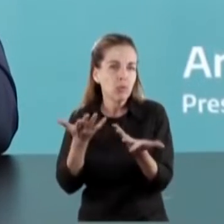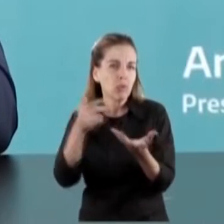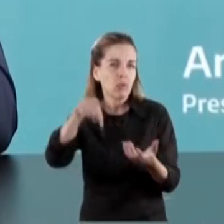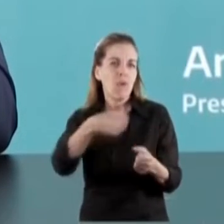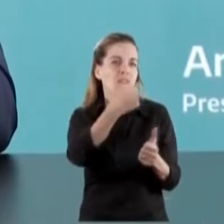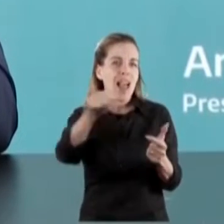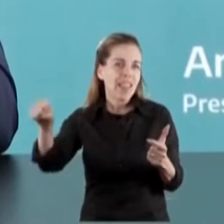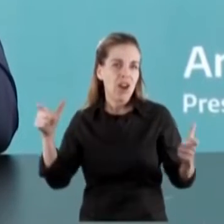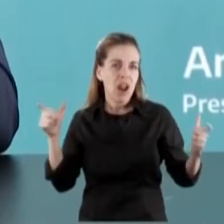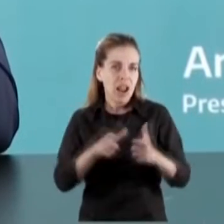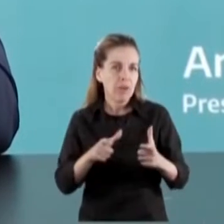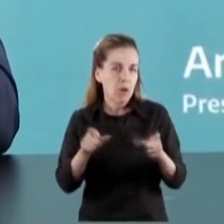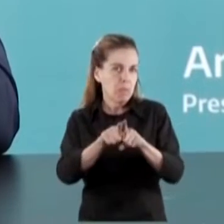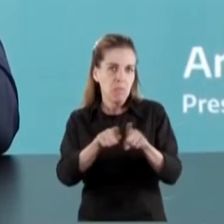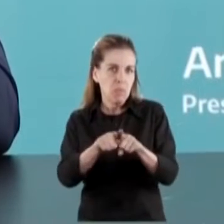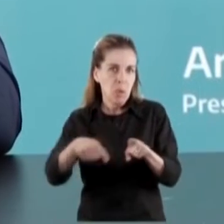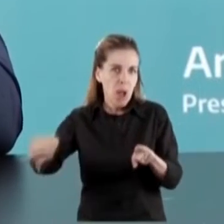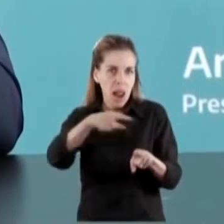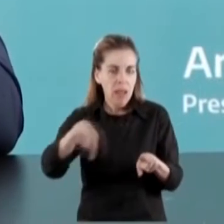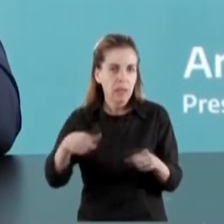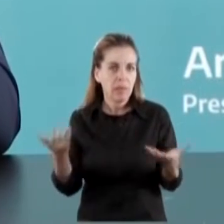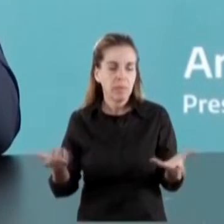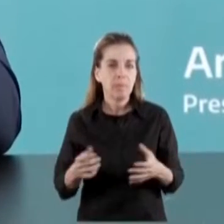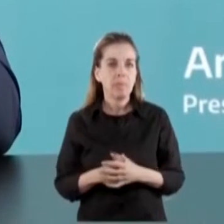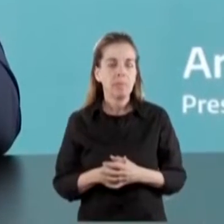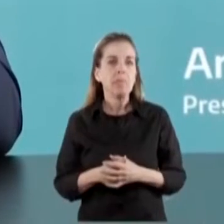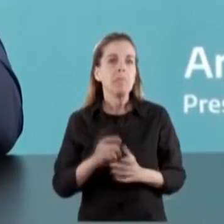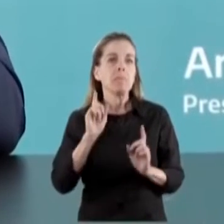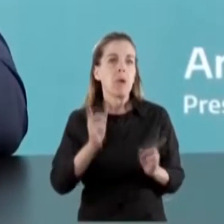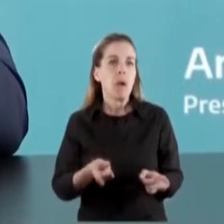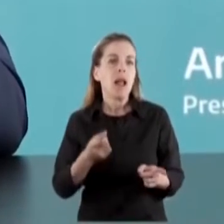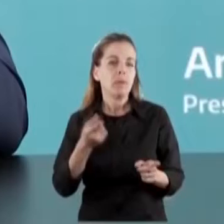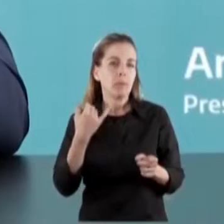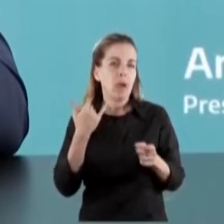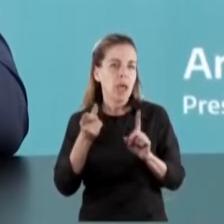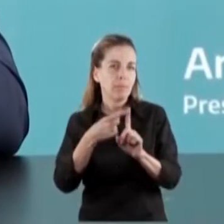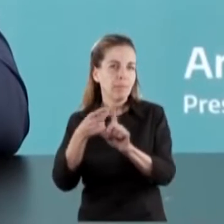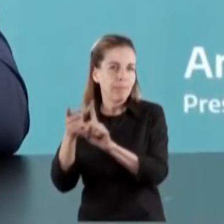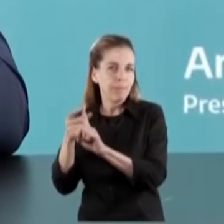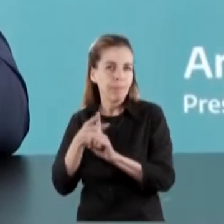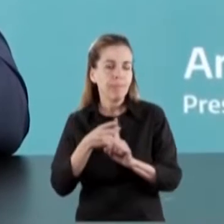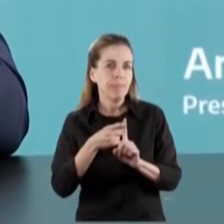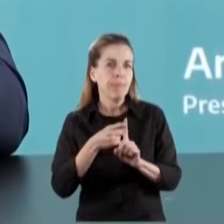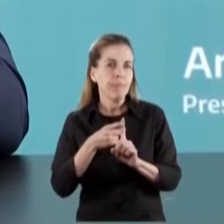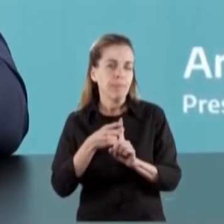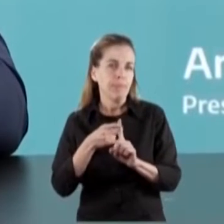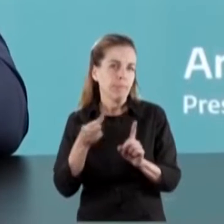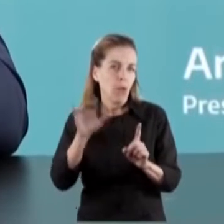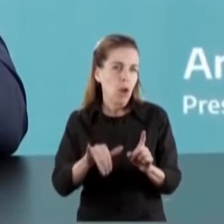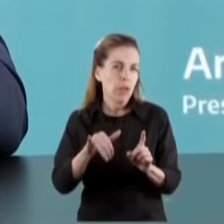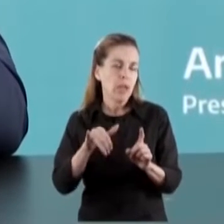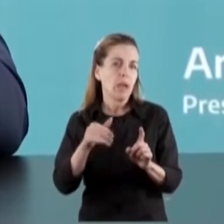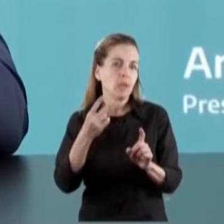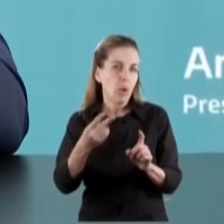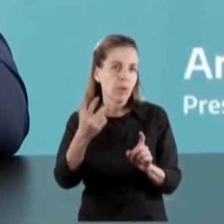hoy no pudieron estar con nosotros, pero estoy hablando a diario y dos,